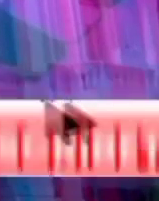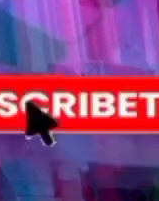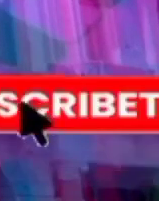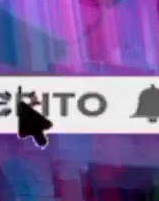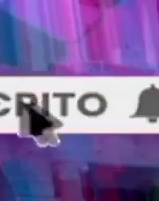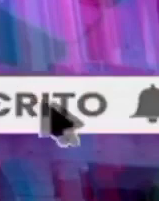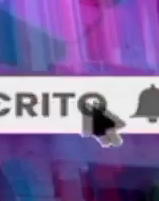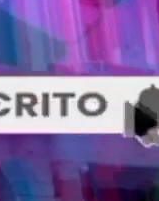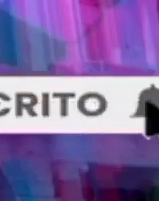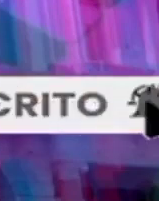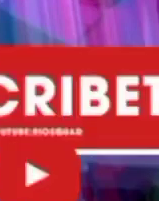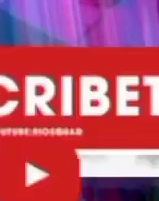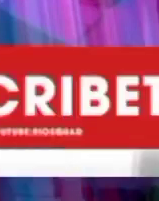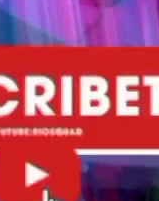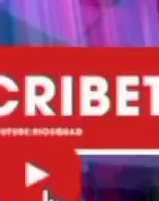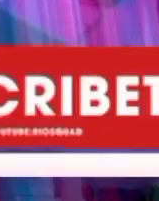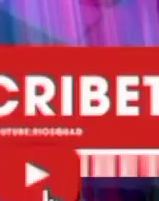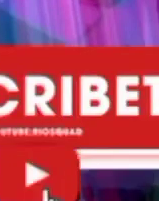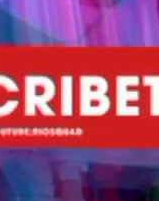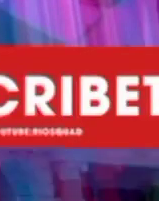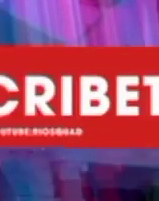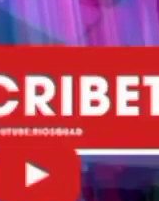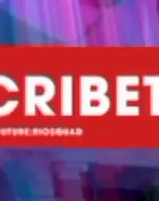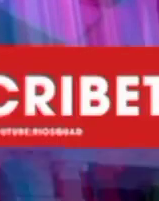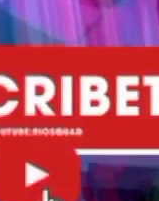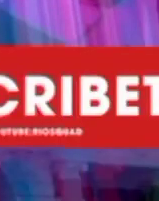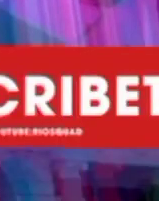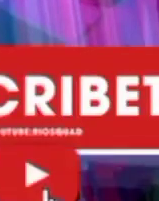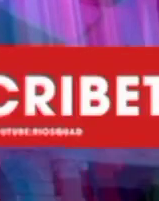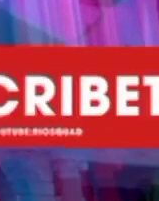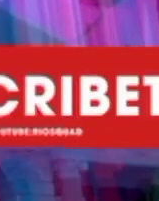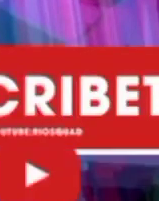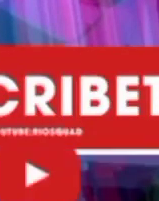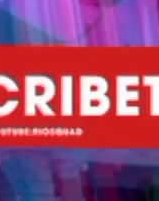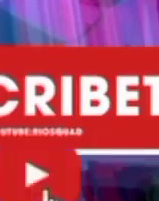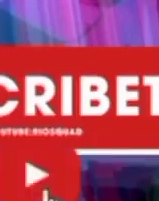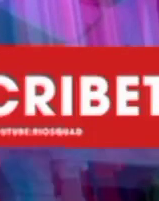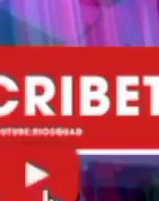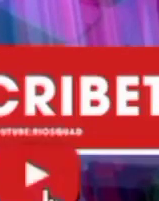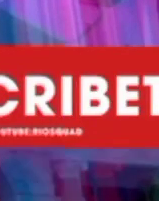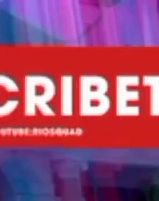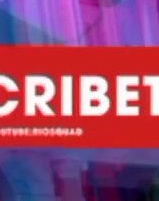nuevo material. CB Access WM ahora en YouTube.